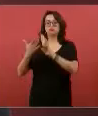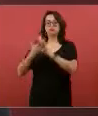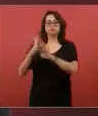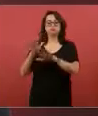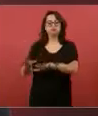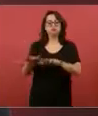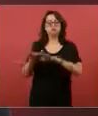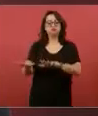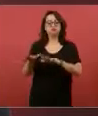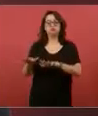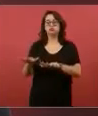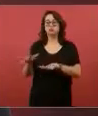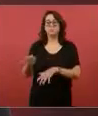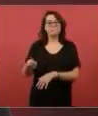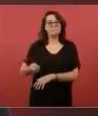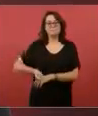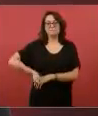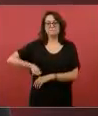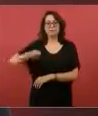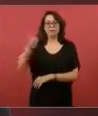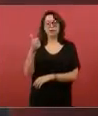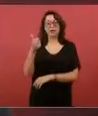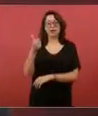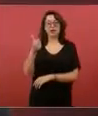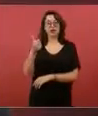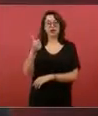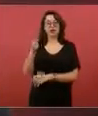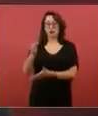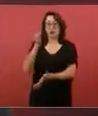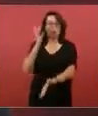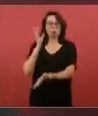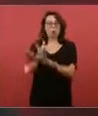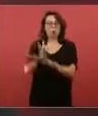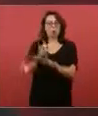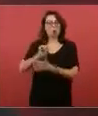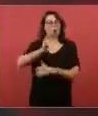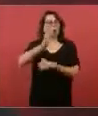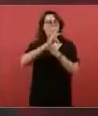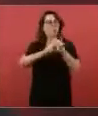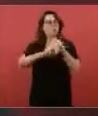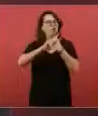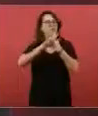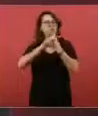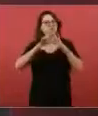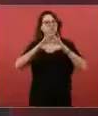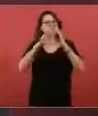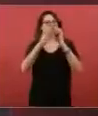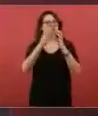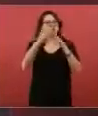porque se hizo en un tiempo